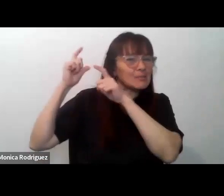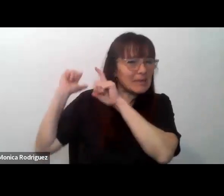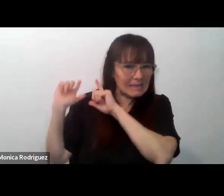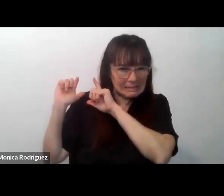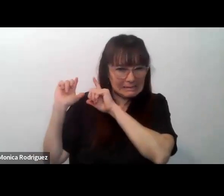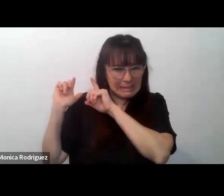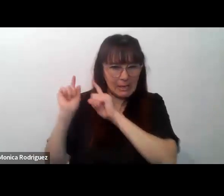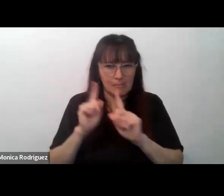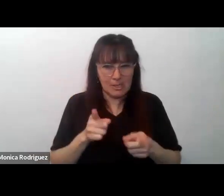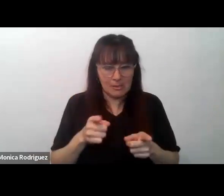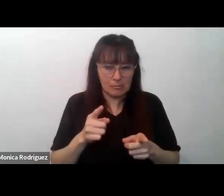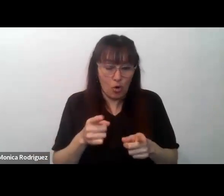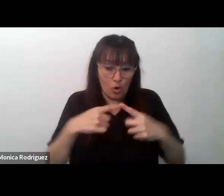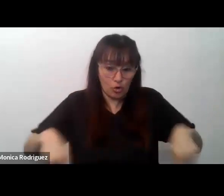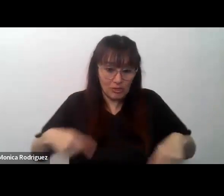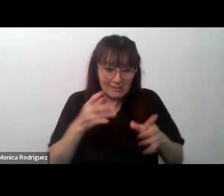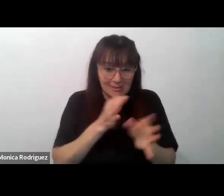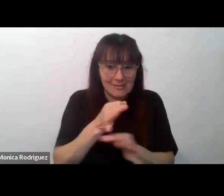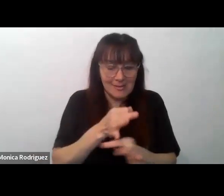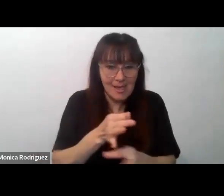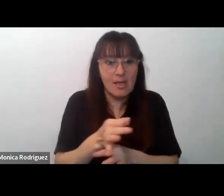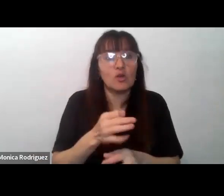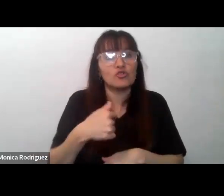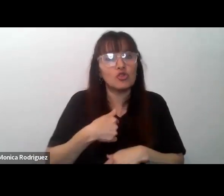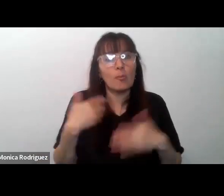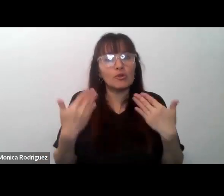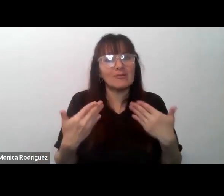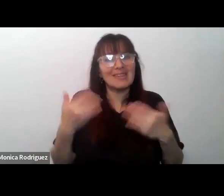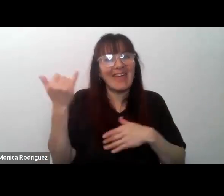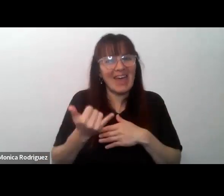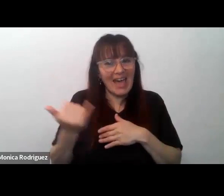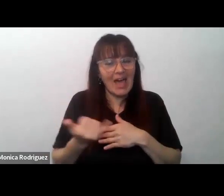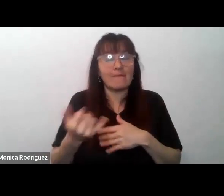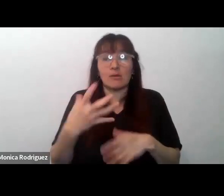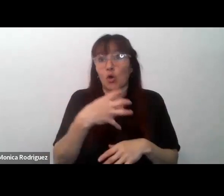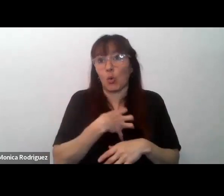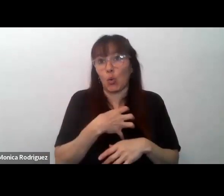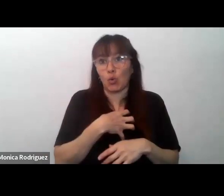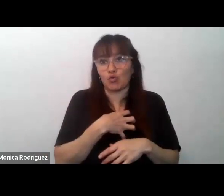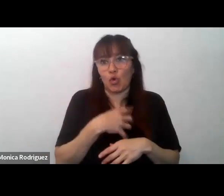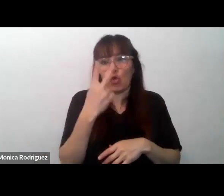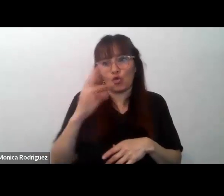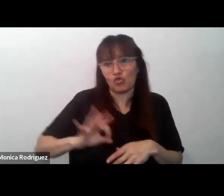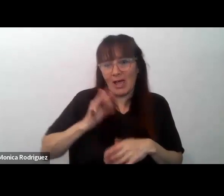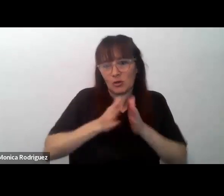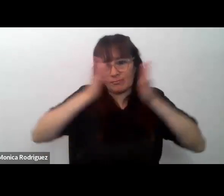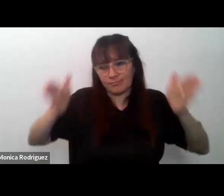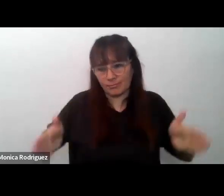enseñamos hay que decir que si tengo la posibilidad de tener un curso de dos años